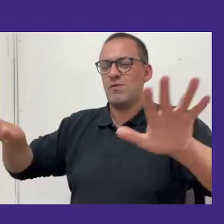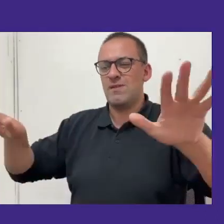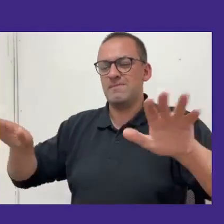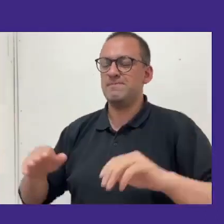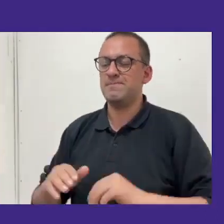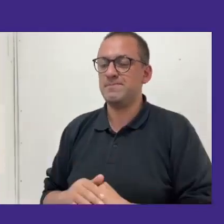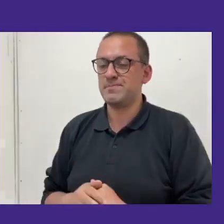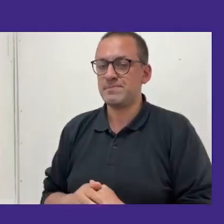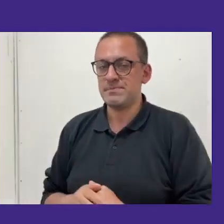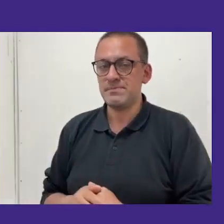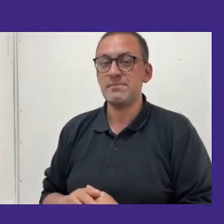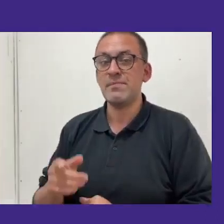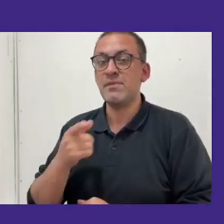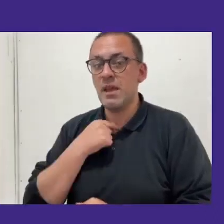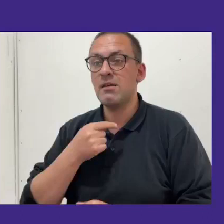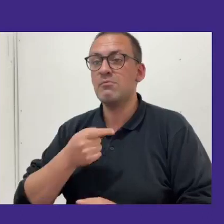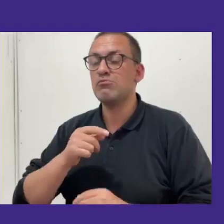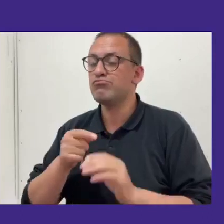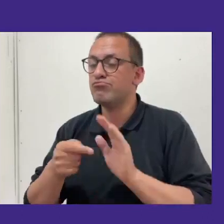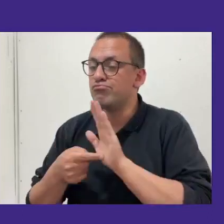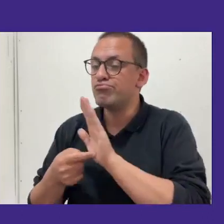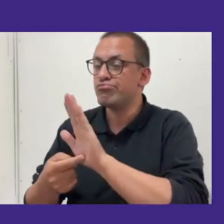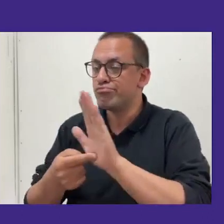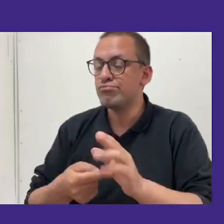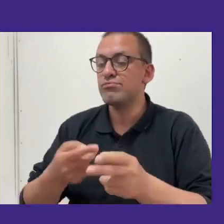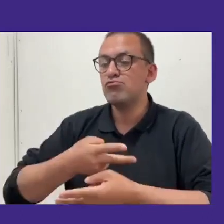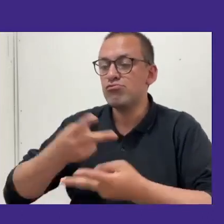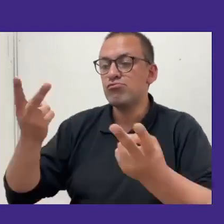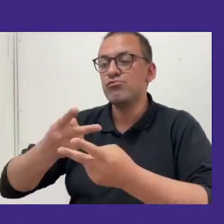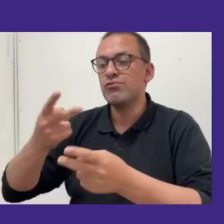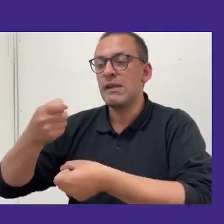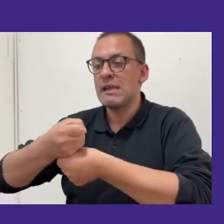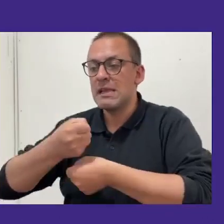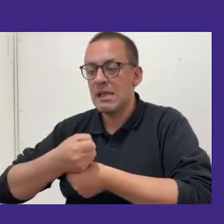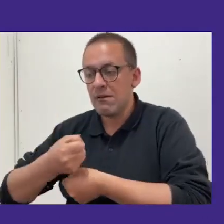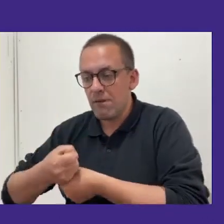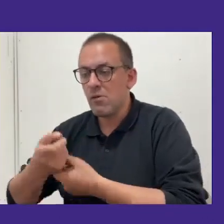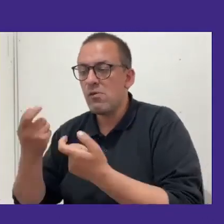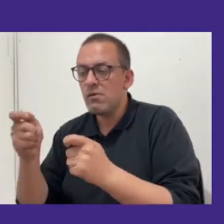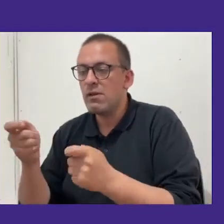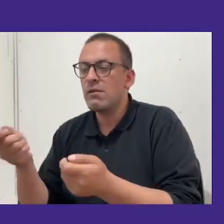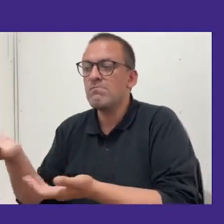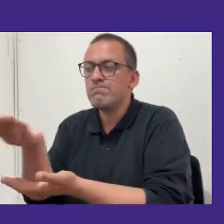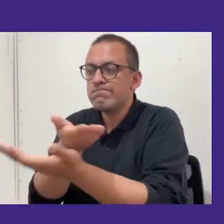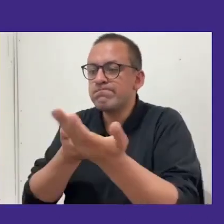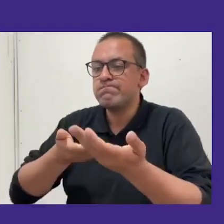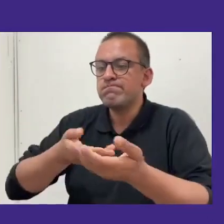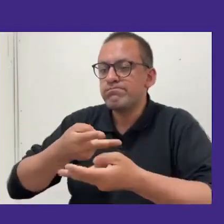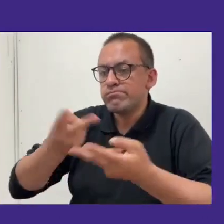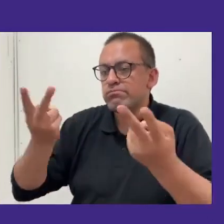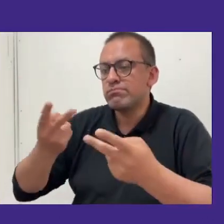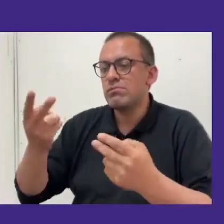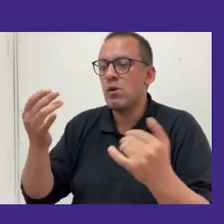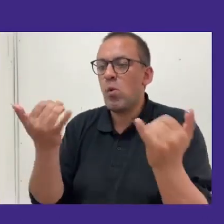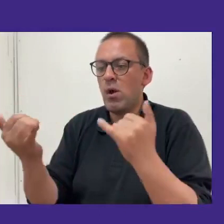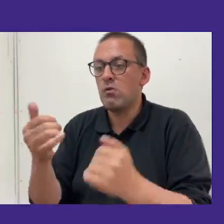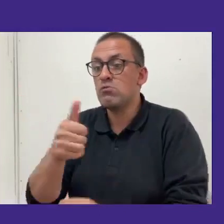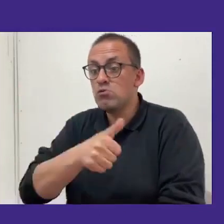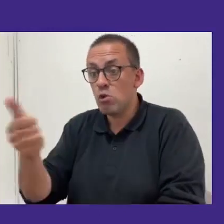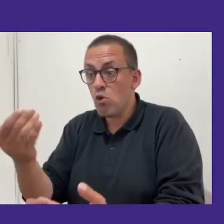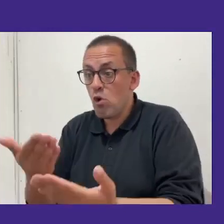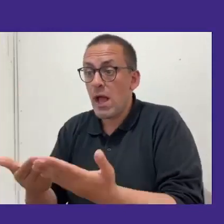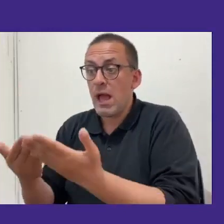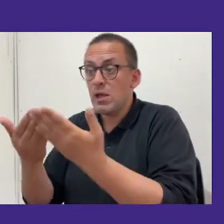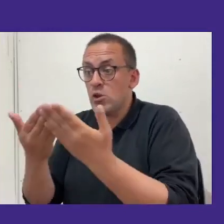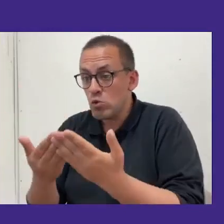en donde la idea es compartir y difundir el trabajo realizado, tratar de socializar el juego, es decir, que todo estudiante